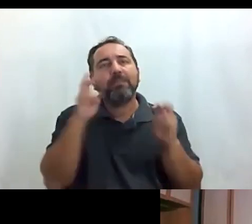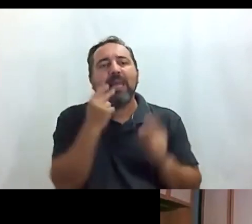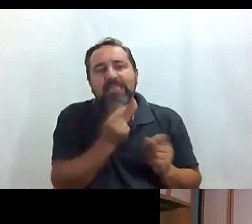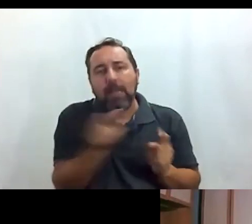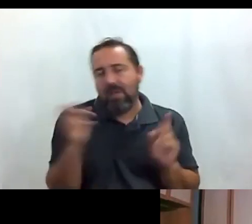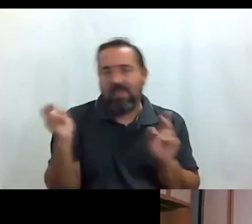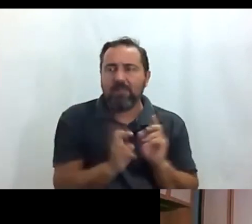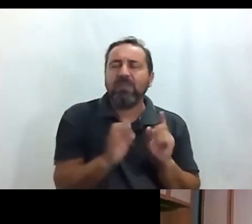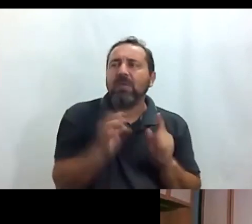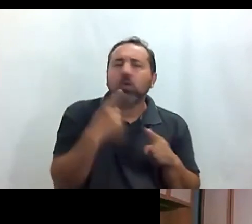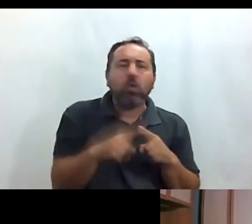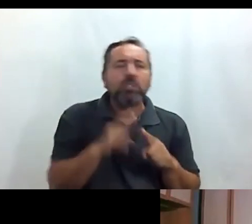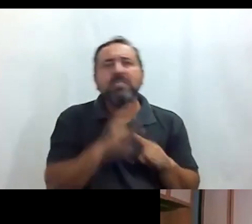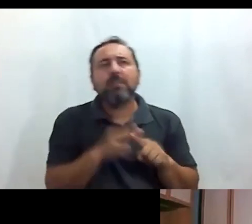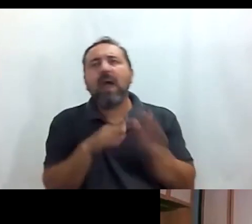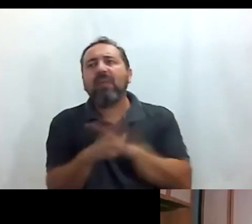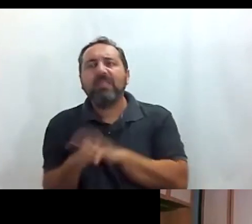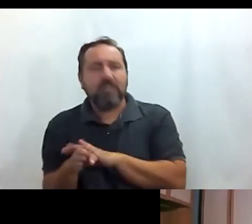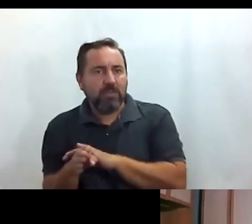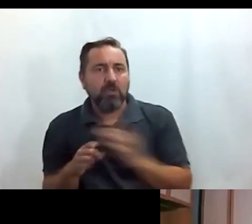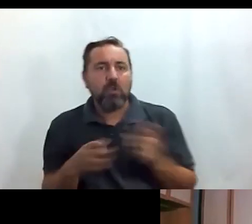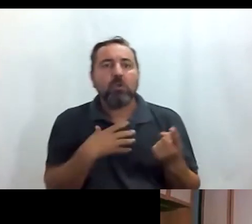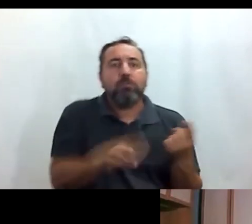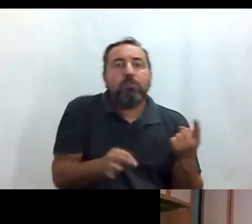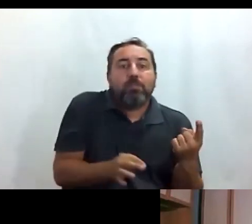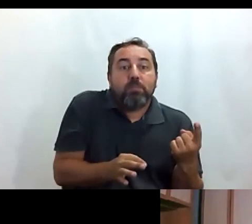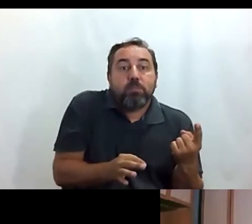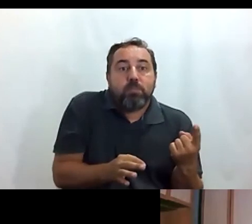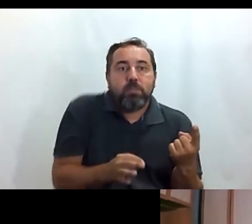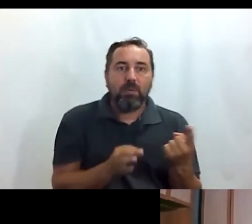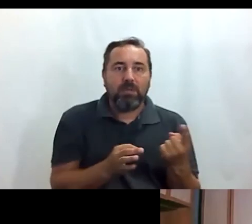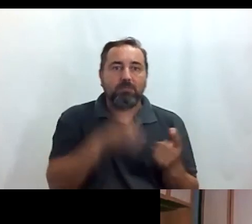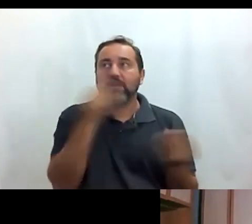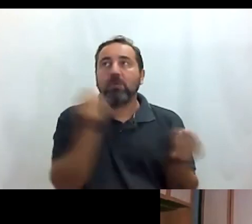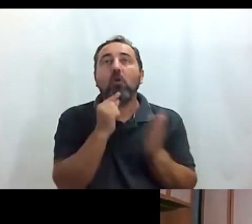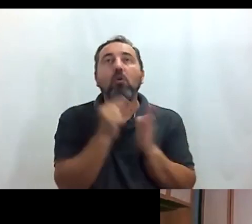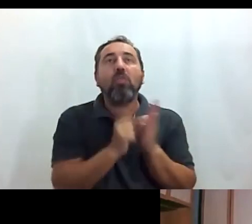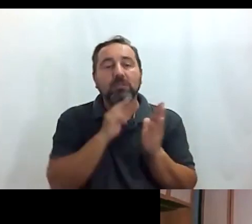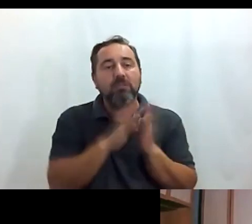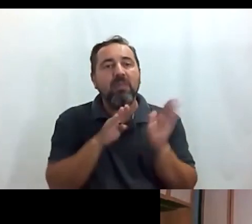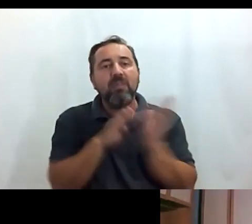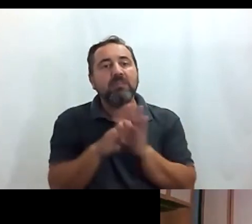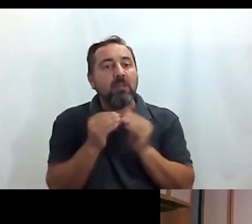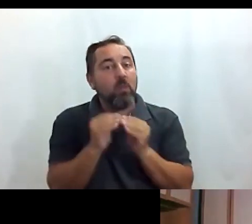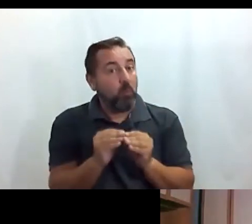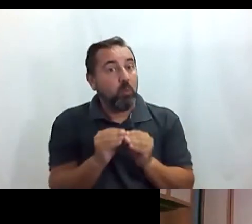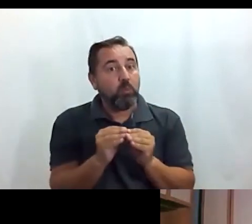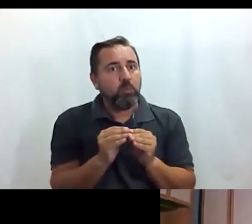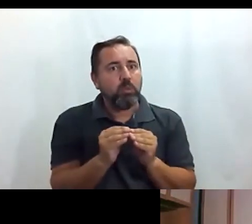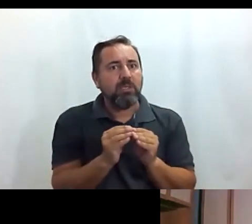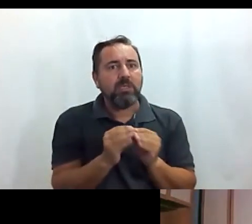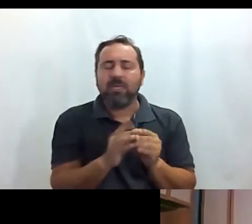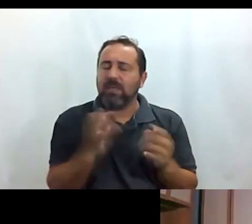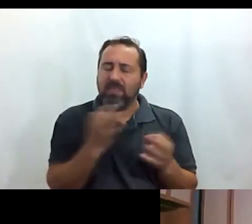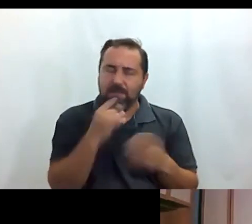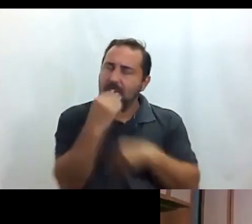cosas que son accesibles o que se puedan poder con las mayores condiciones de accesibilidad utilizar y que no pueden perderse